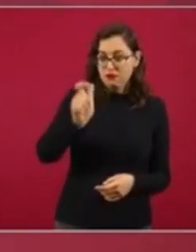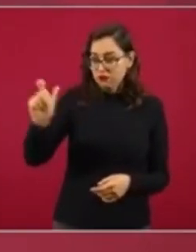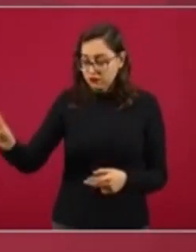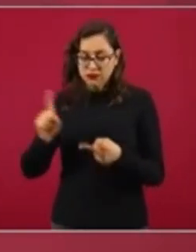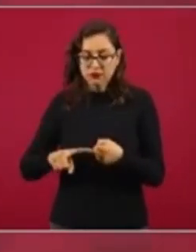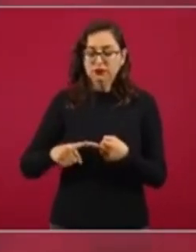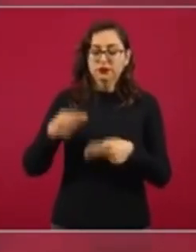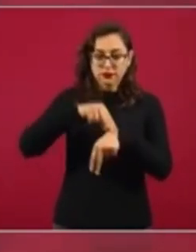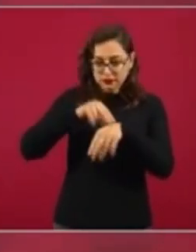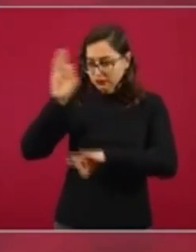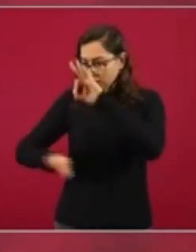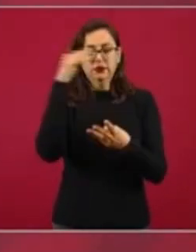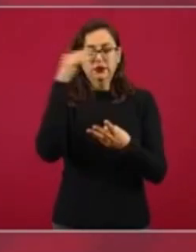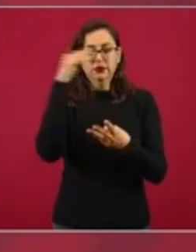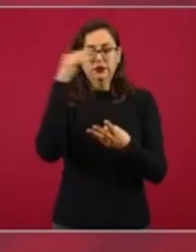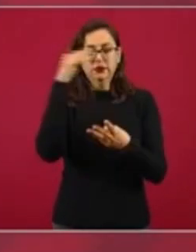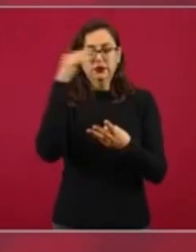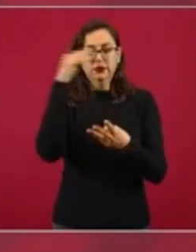medicamentos gratuitos,